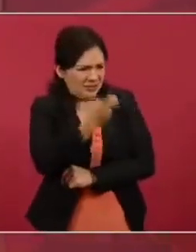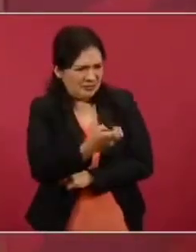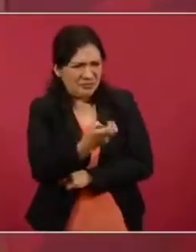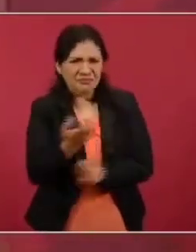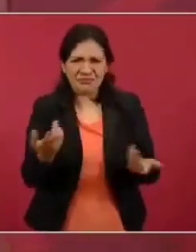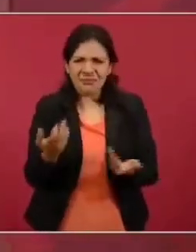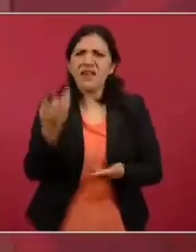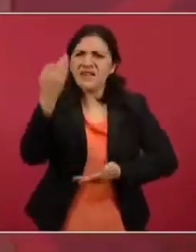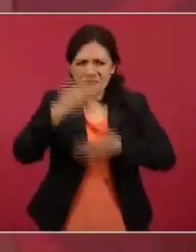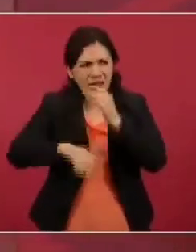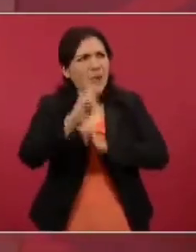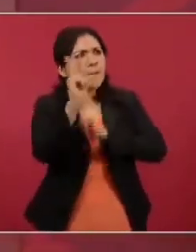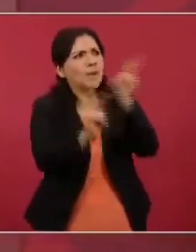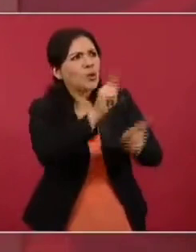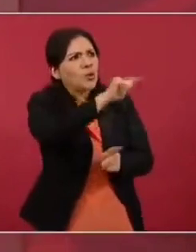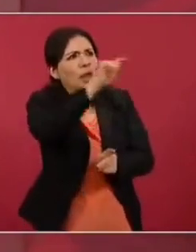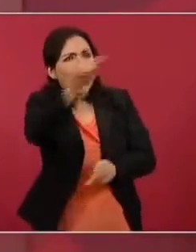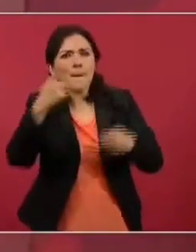responsables